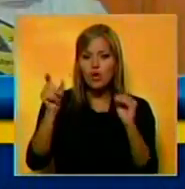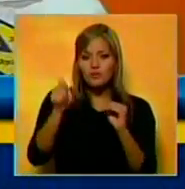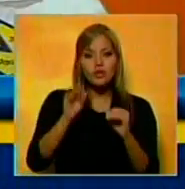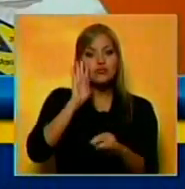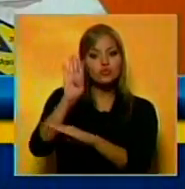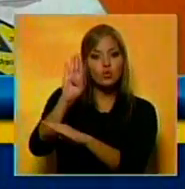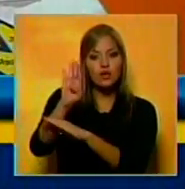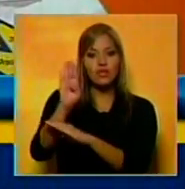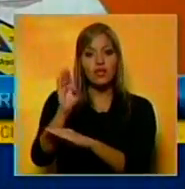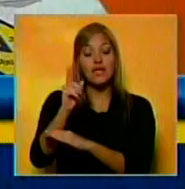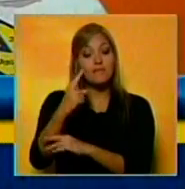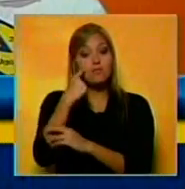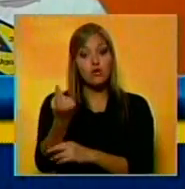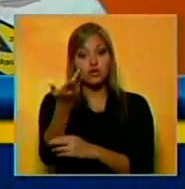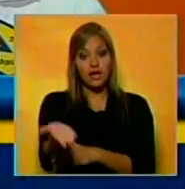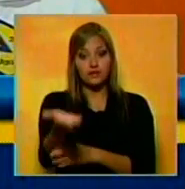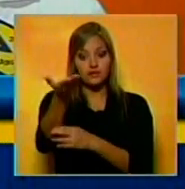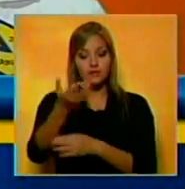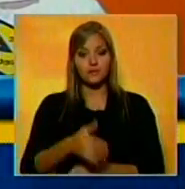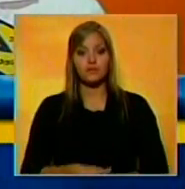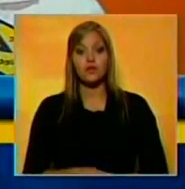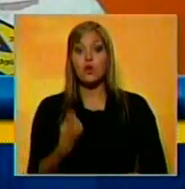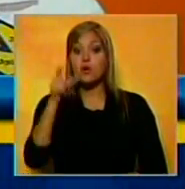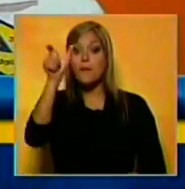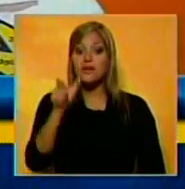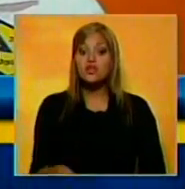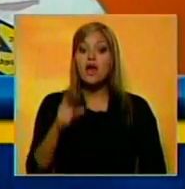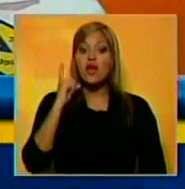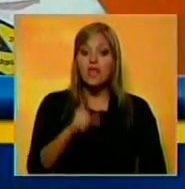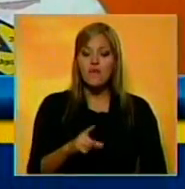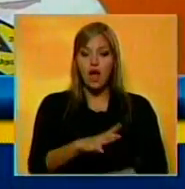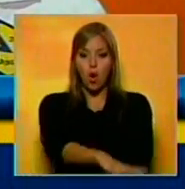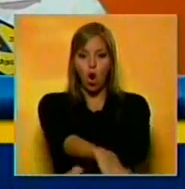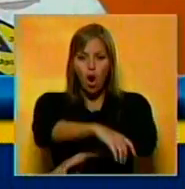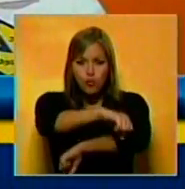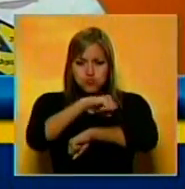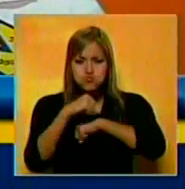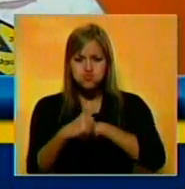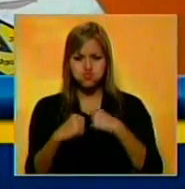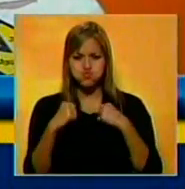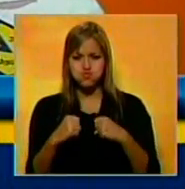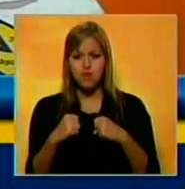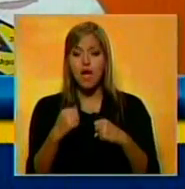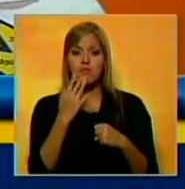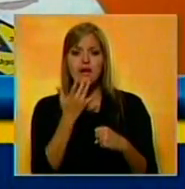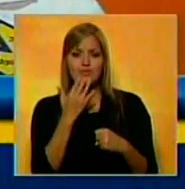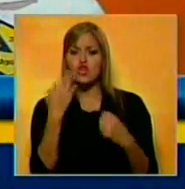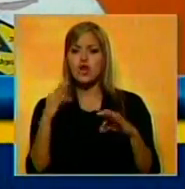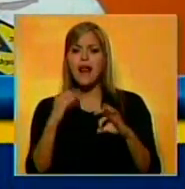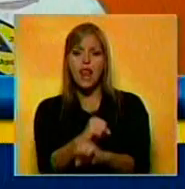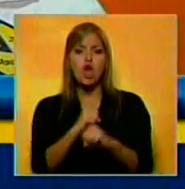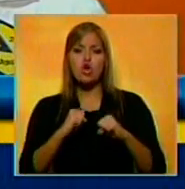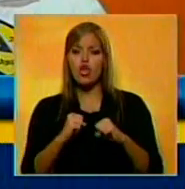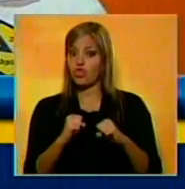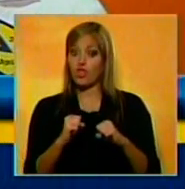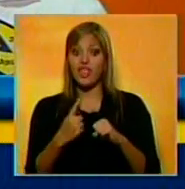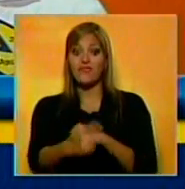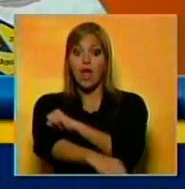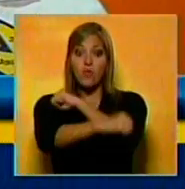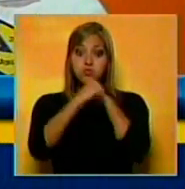Una persona tiene que tener diagnóstico de obesidad, no con sobrepeso, un paciente con sobrepeso